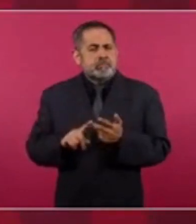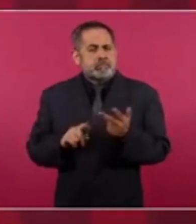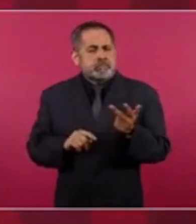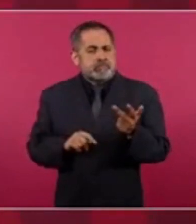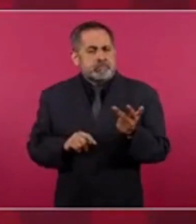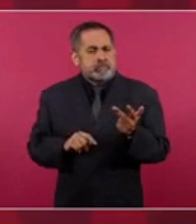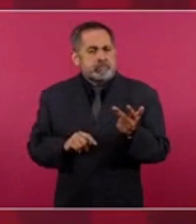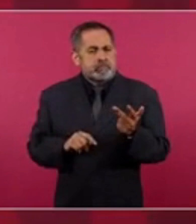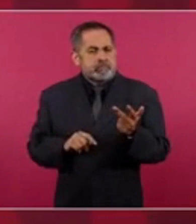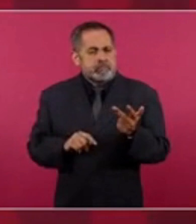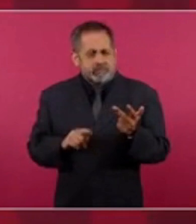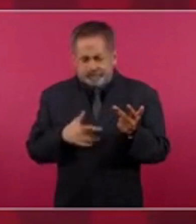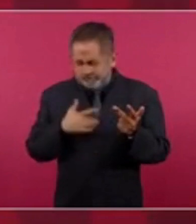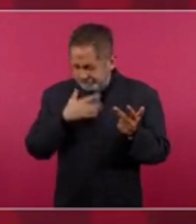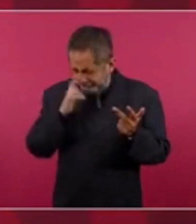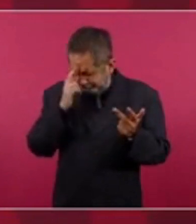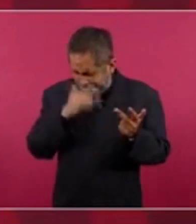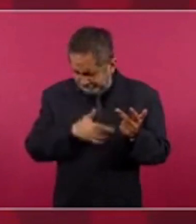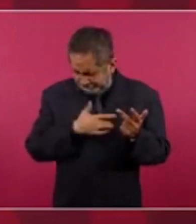Déjenme que me acuerden.